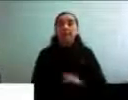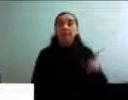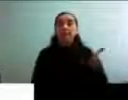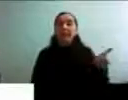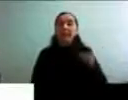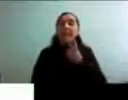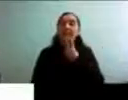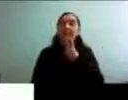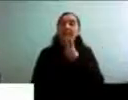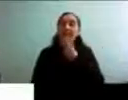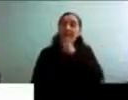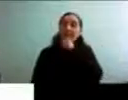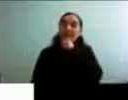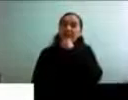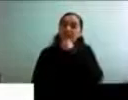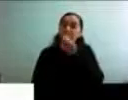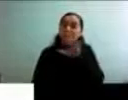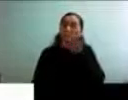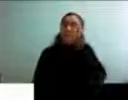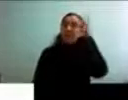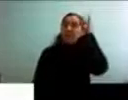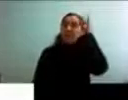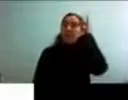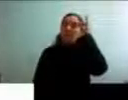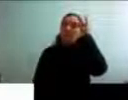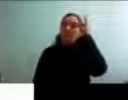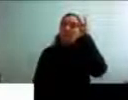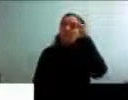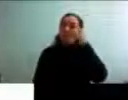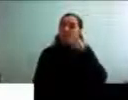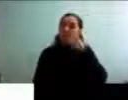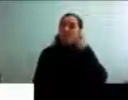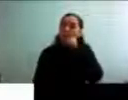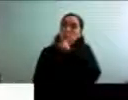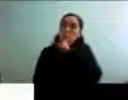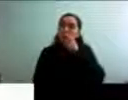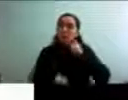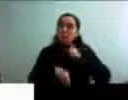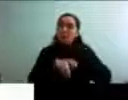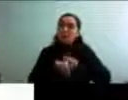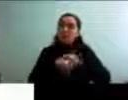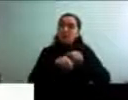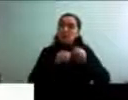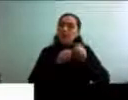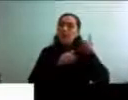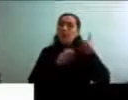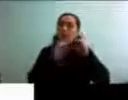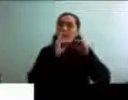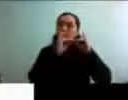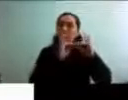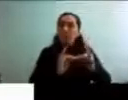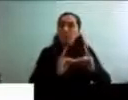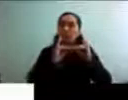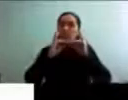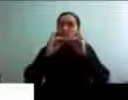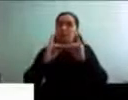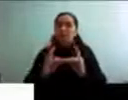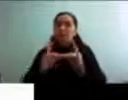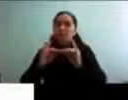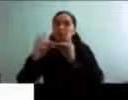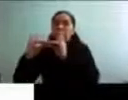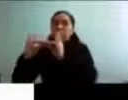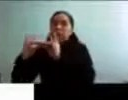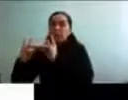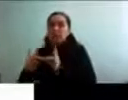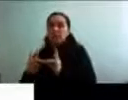envejecimiento porque se había dado cuenta que en el último tiempo estaba yendo muy seguido a funerales, ¿no? Es una amiga mía que tiene un poquito